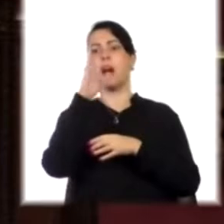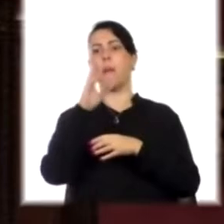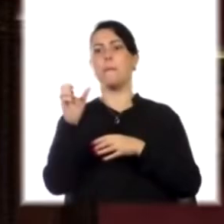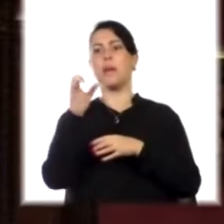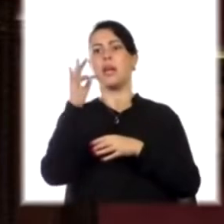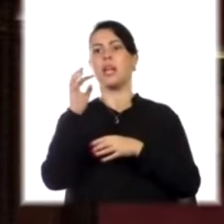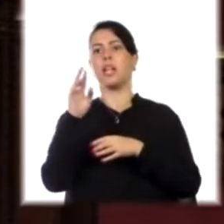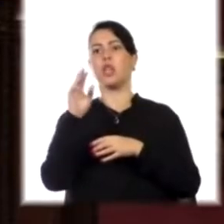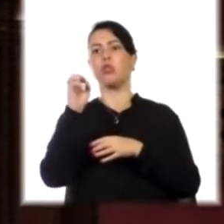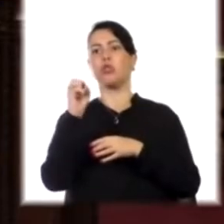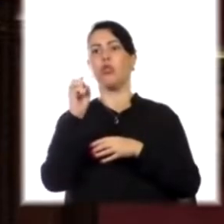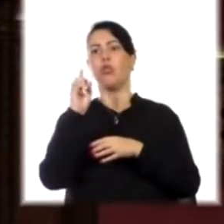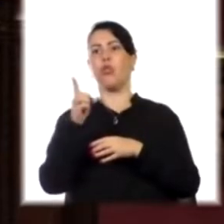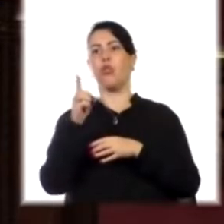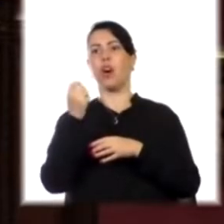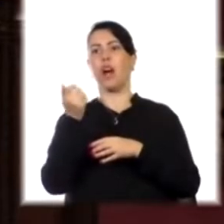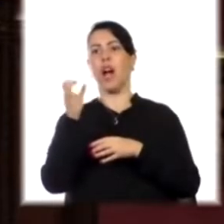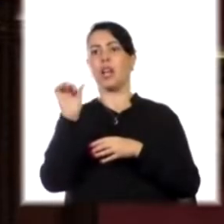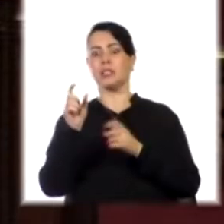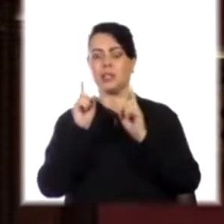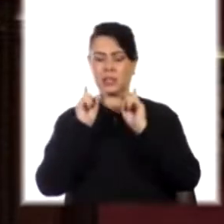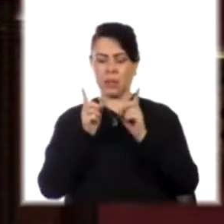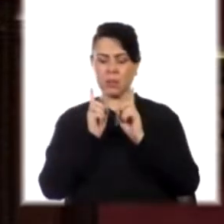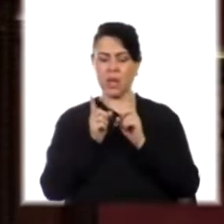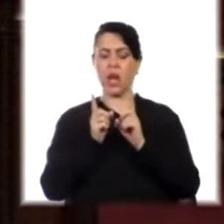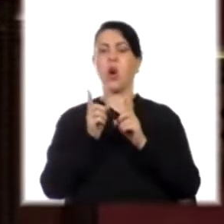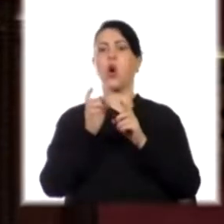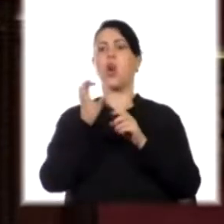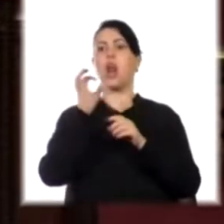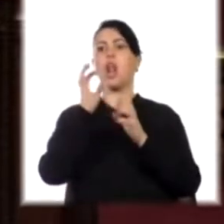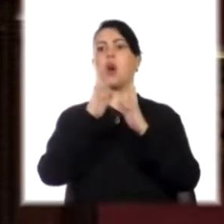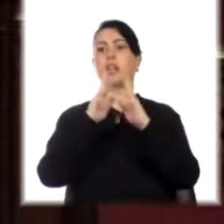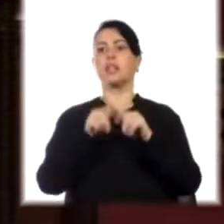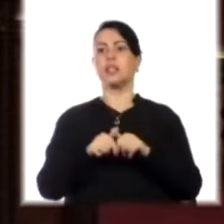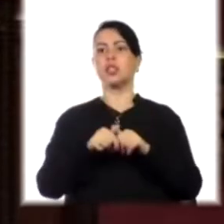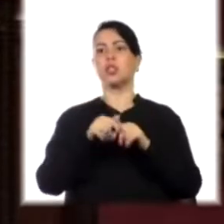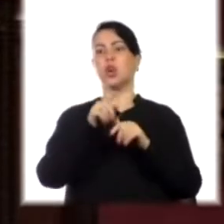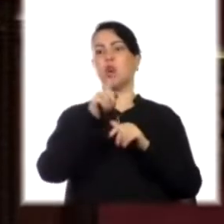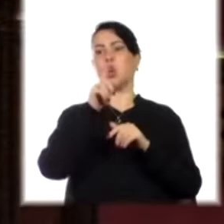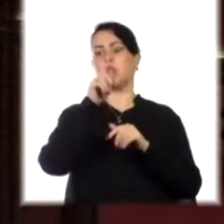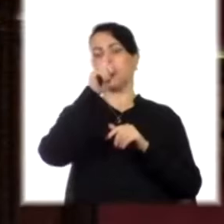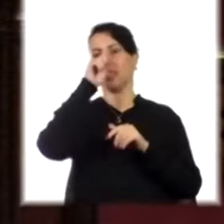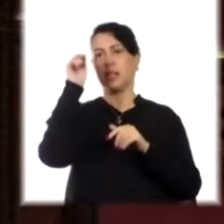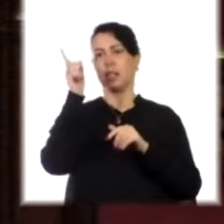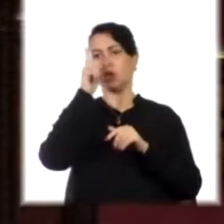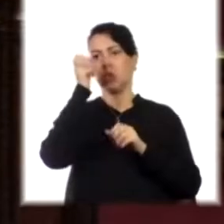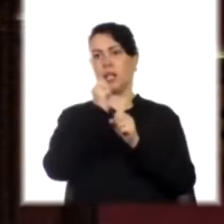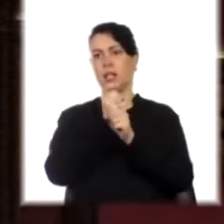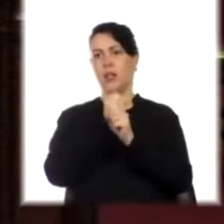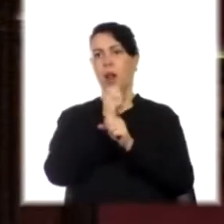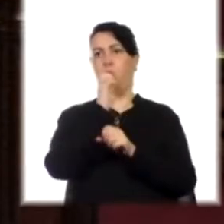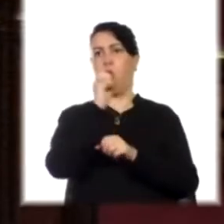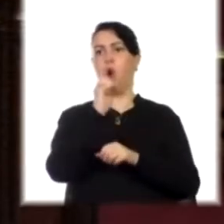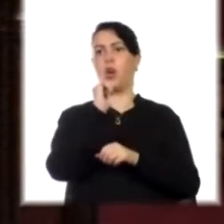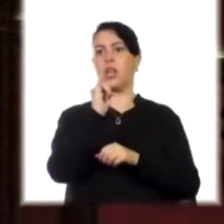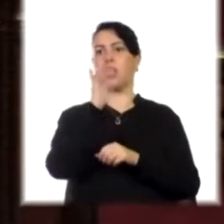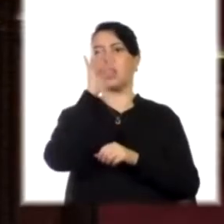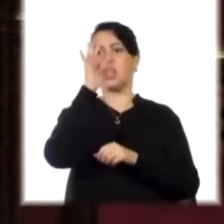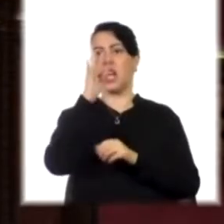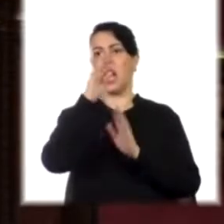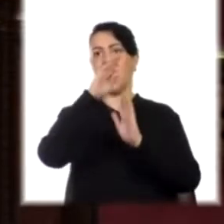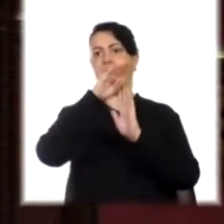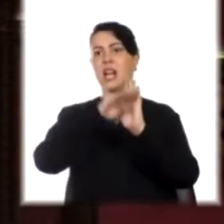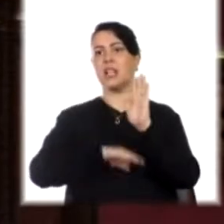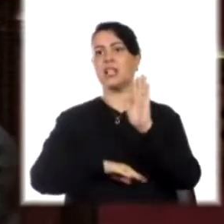viviendo hoy en la OIT con el intento de que Uruguay integre la llamada lista negra de la Comisión de Normas de